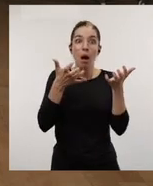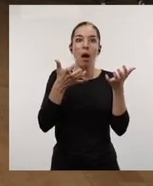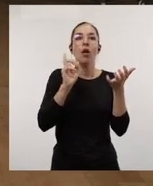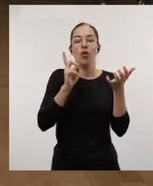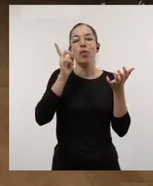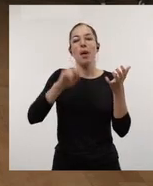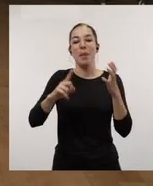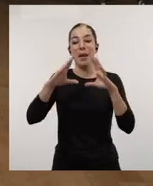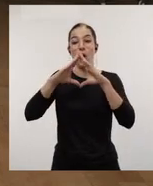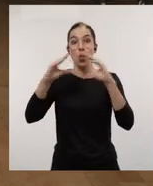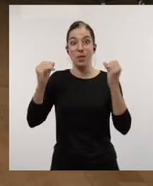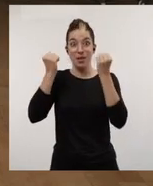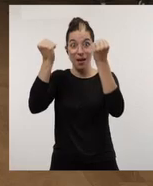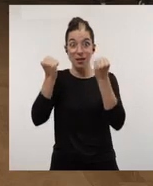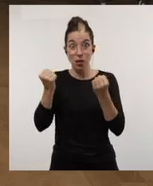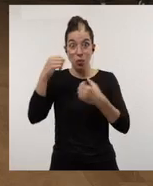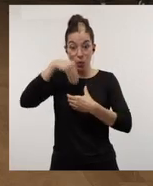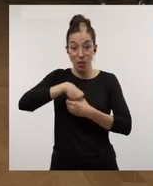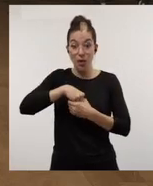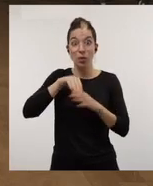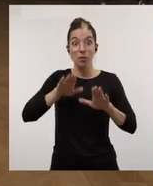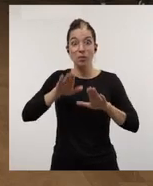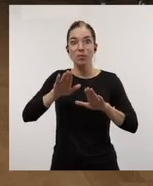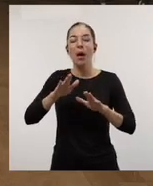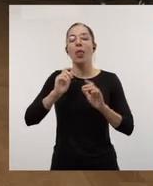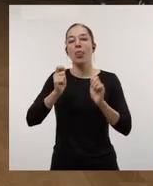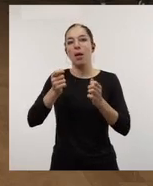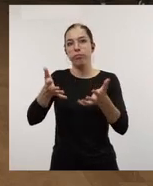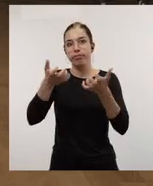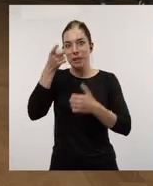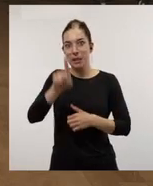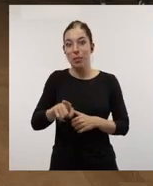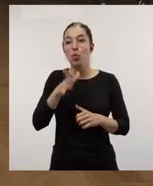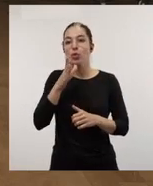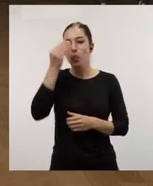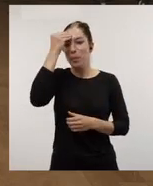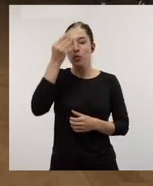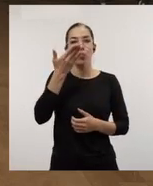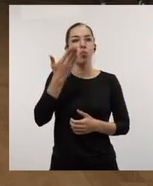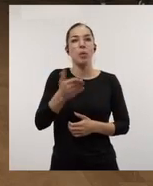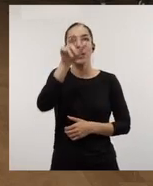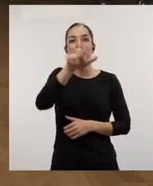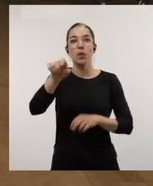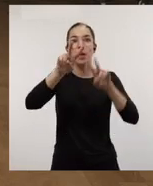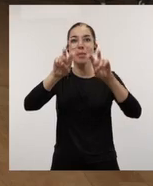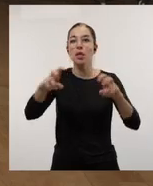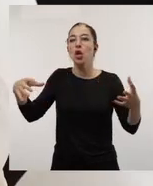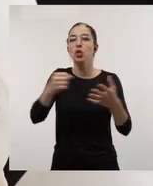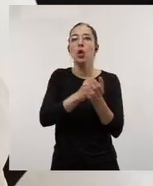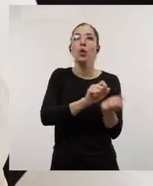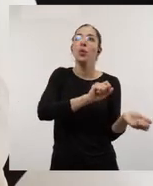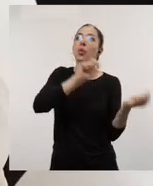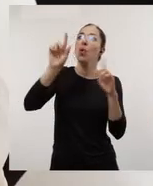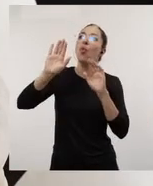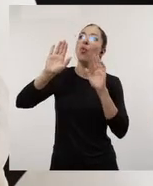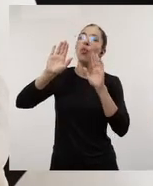enriquecer y fortalecer a la institución a la que pertenece. Por eso yo creo que es fundamental que todos los investigadores hagan estancias de